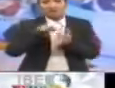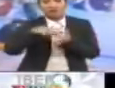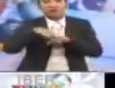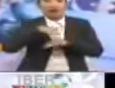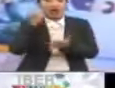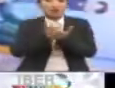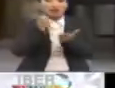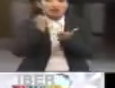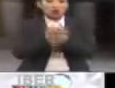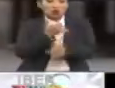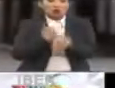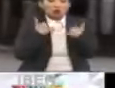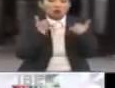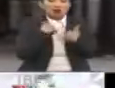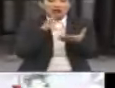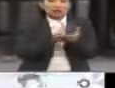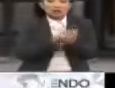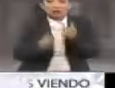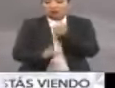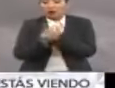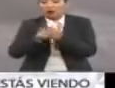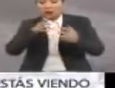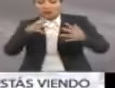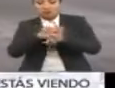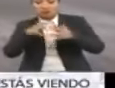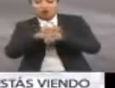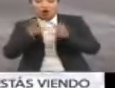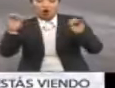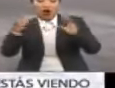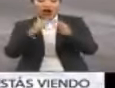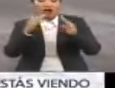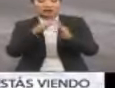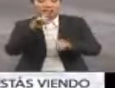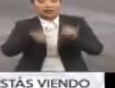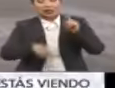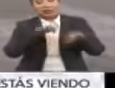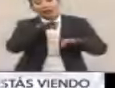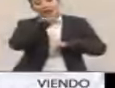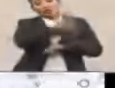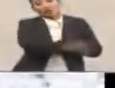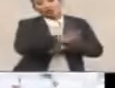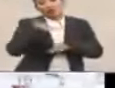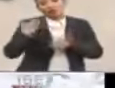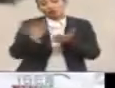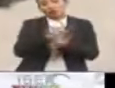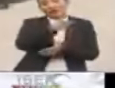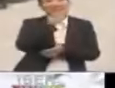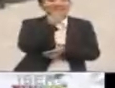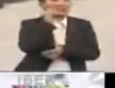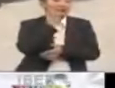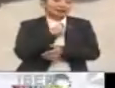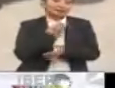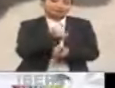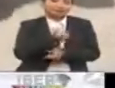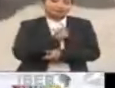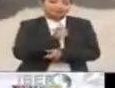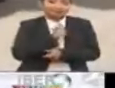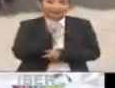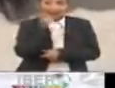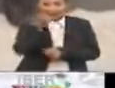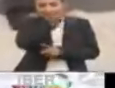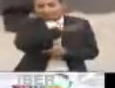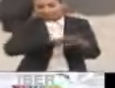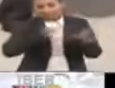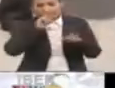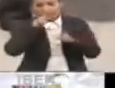forzado o a temprana edad, los conflictos armados y los hogares que dependen del trabajo o los ingresos de las niñas. Ante este